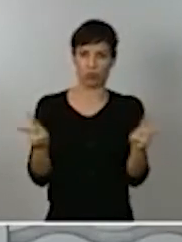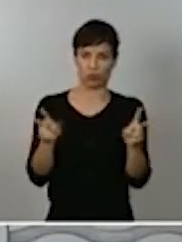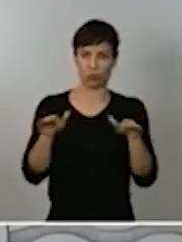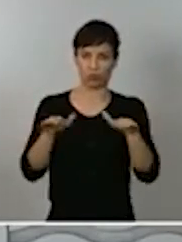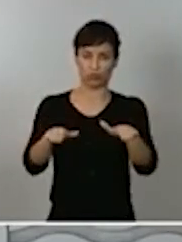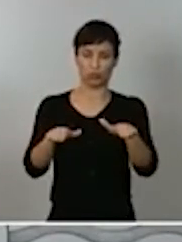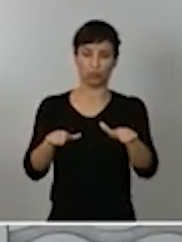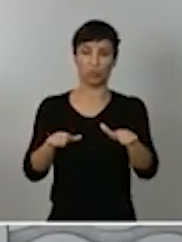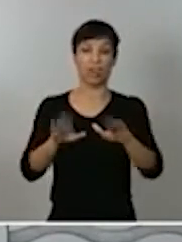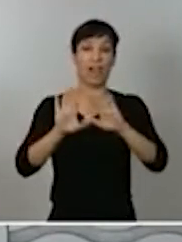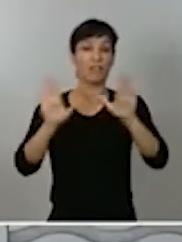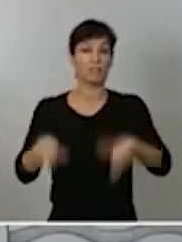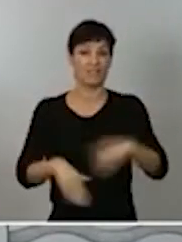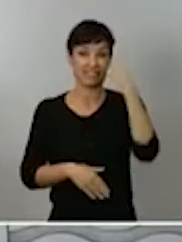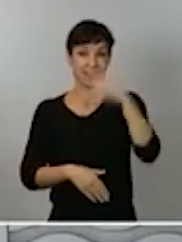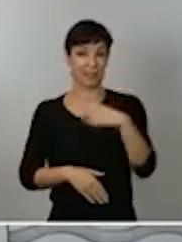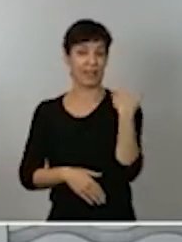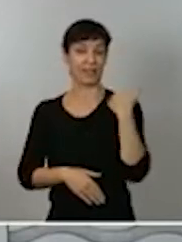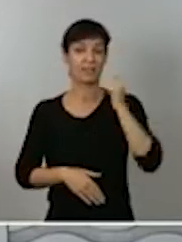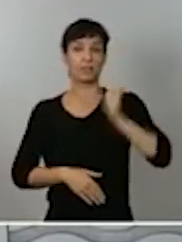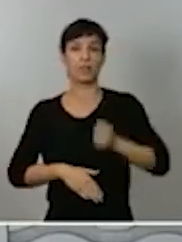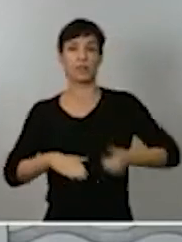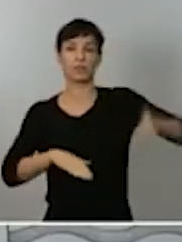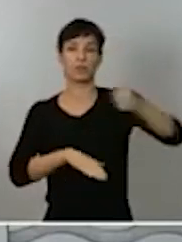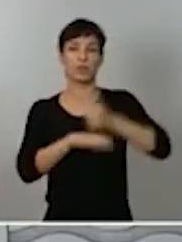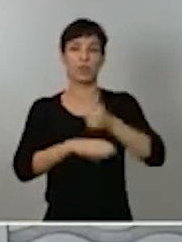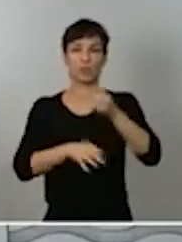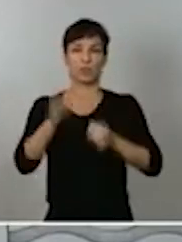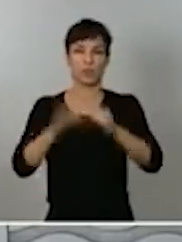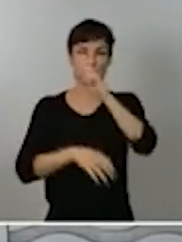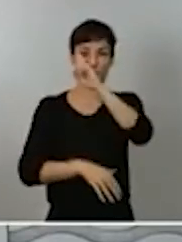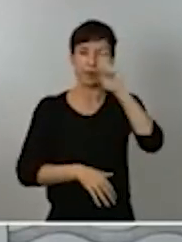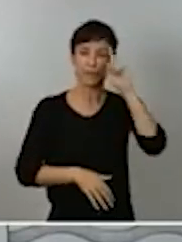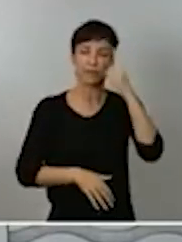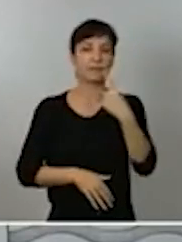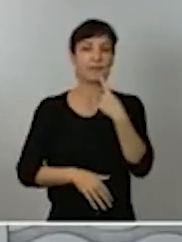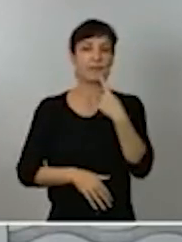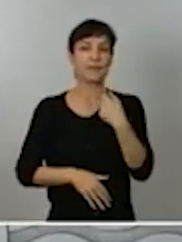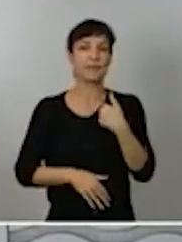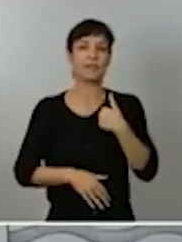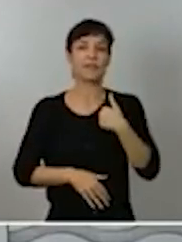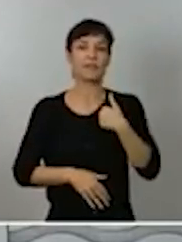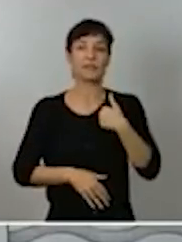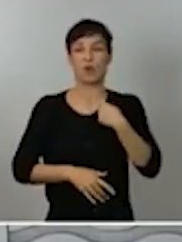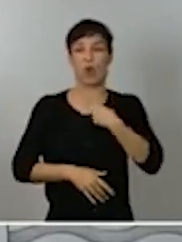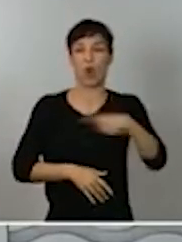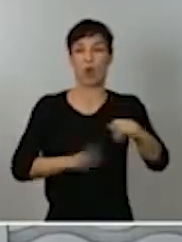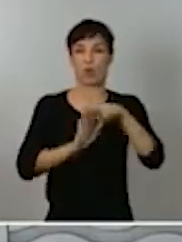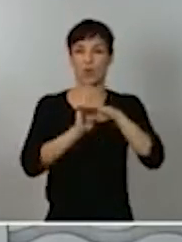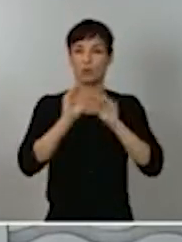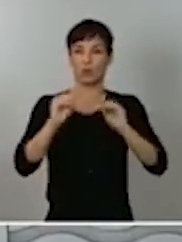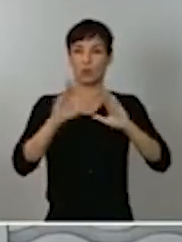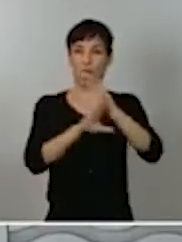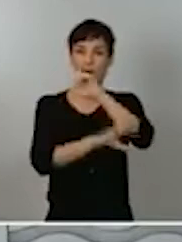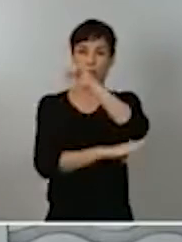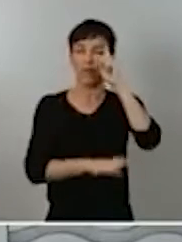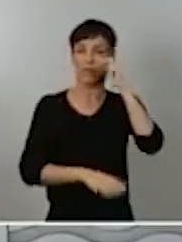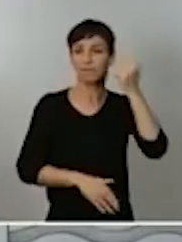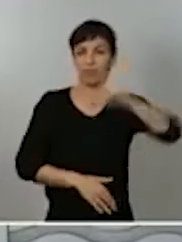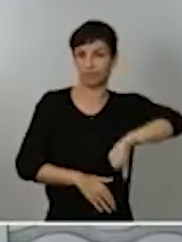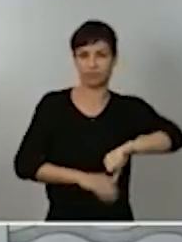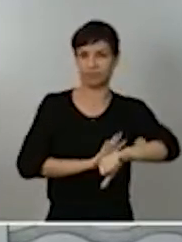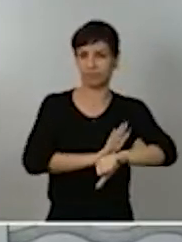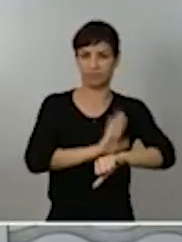que el Tribunal Superior de Justicia de Madrid decidió no ratificar la orden de la Comunidad de Madrid, lo que hace referencia